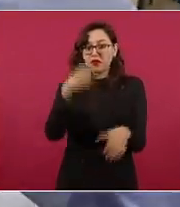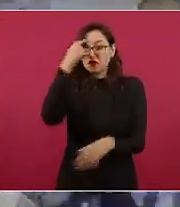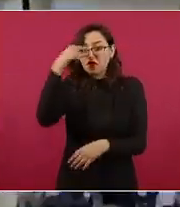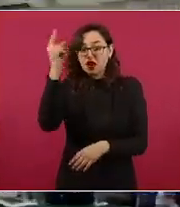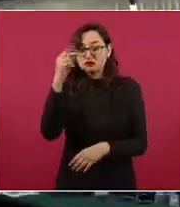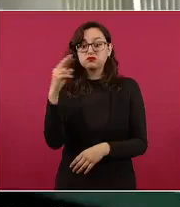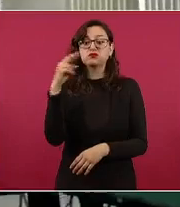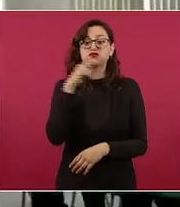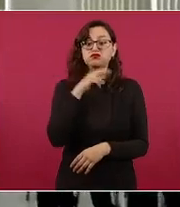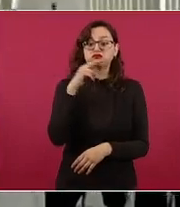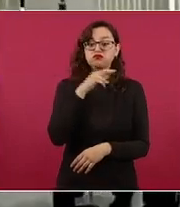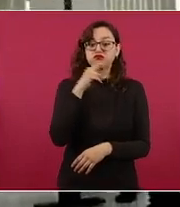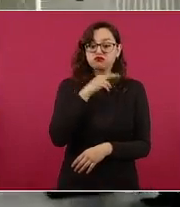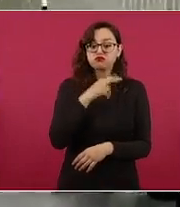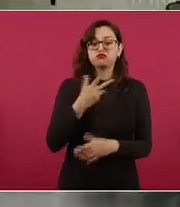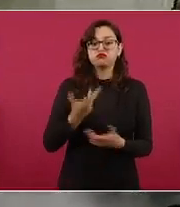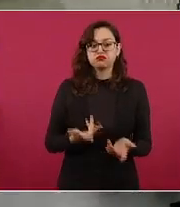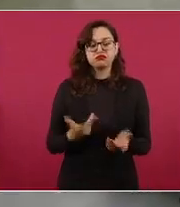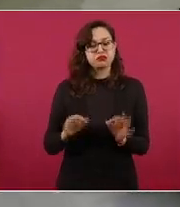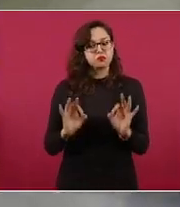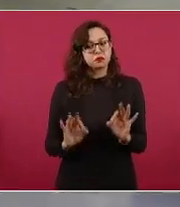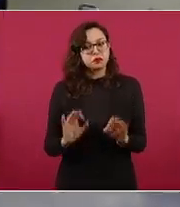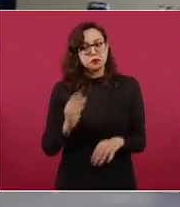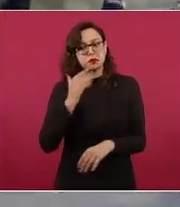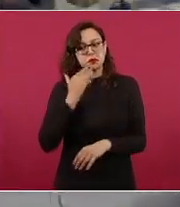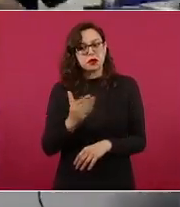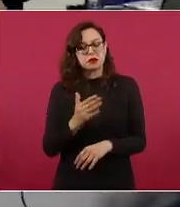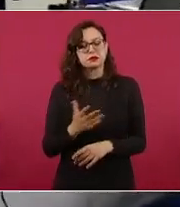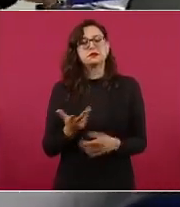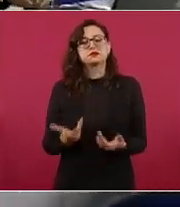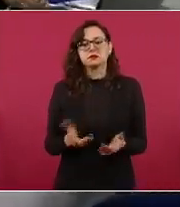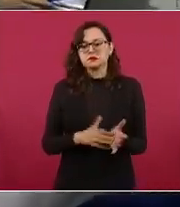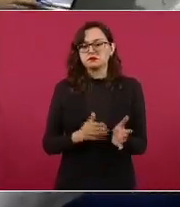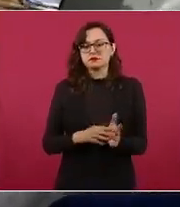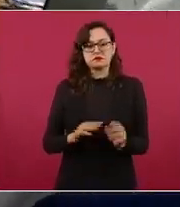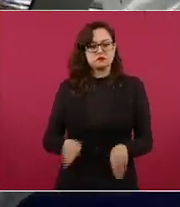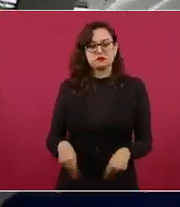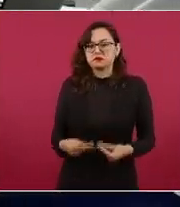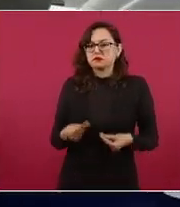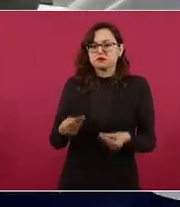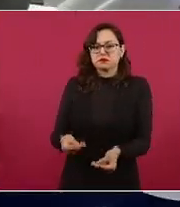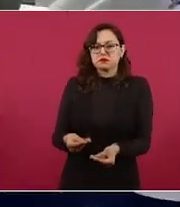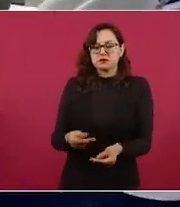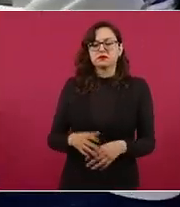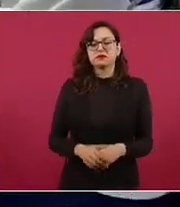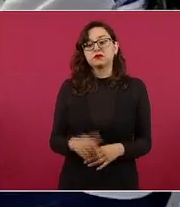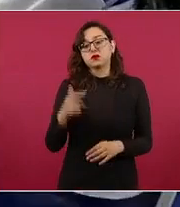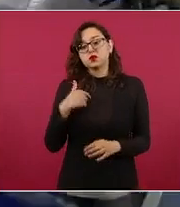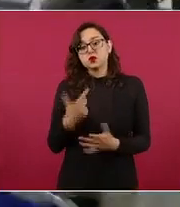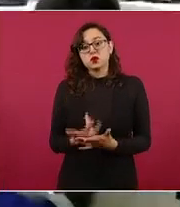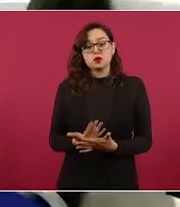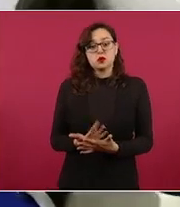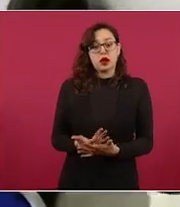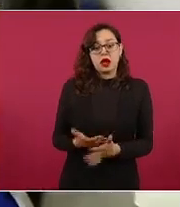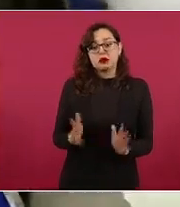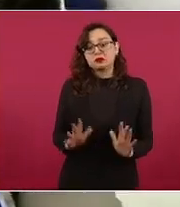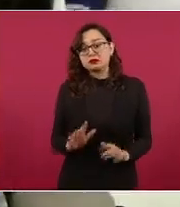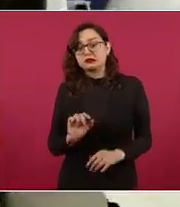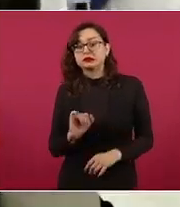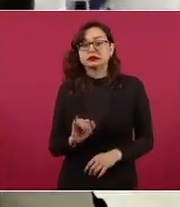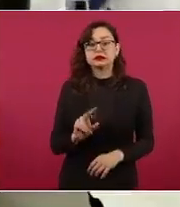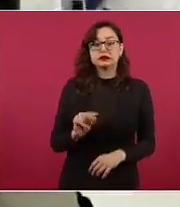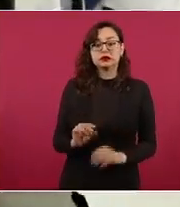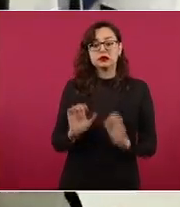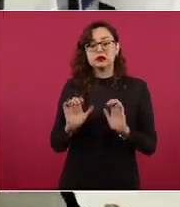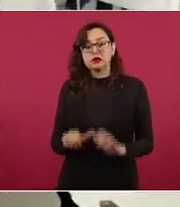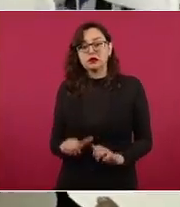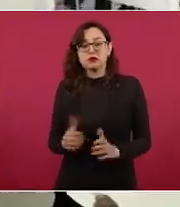se me ha atendido de una manera oportuna y ya puedo entregar toda la documentación. Voy a estar en espera de lo que nos confirmen ellos a